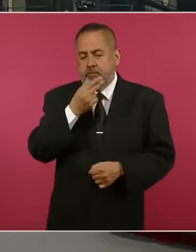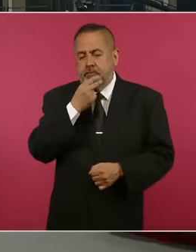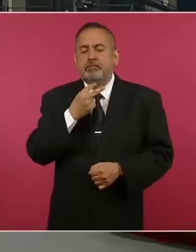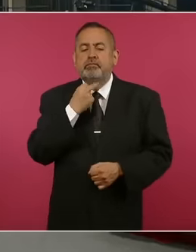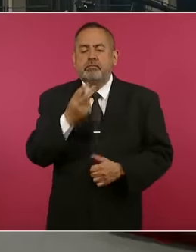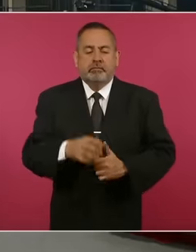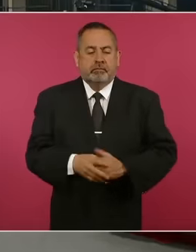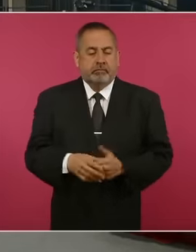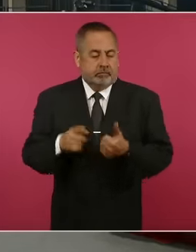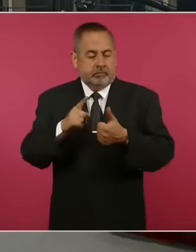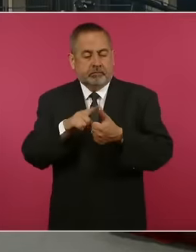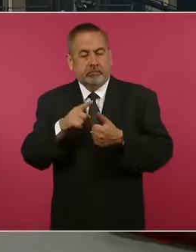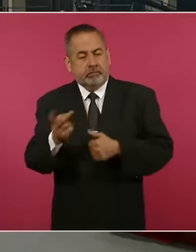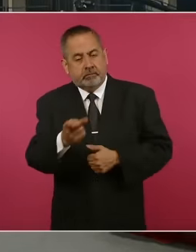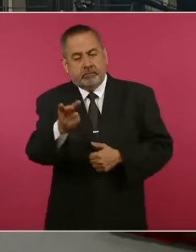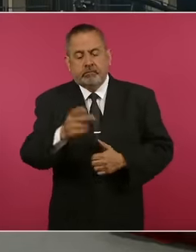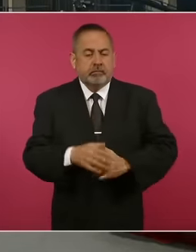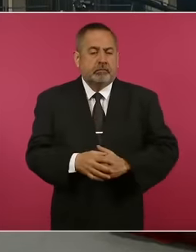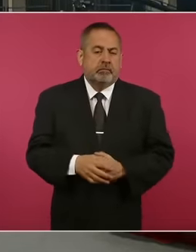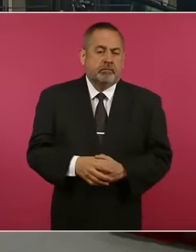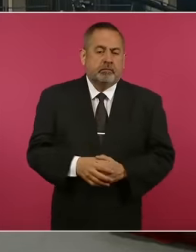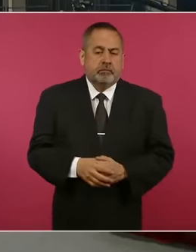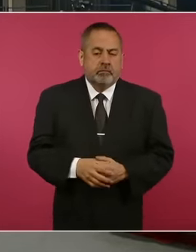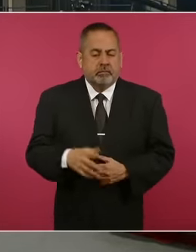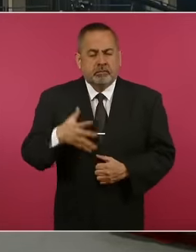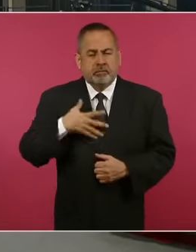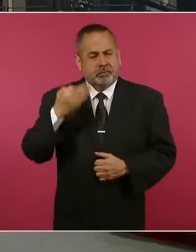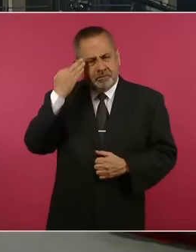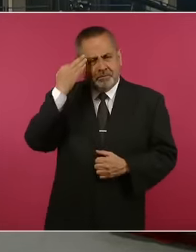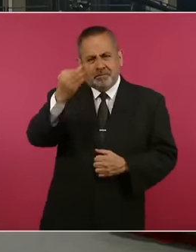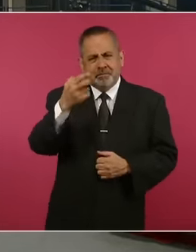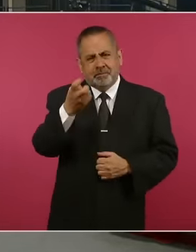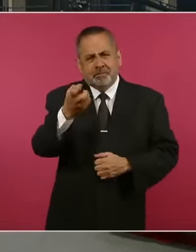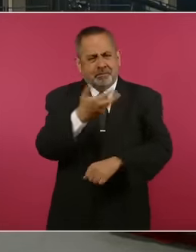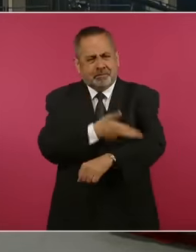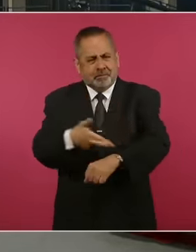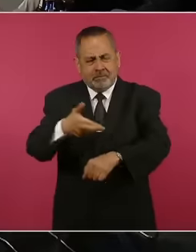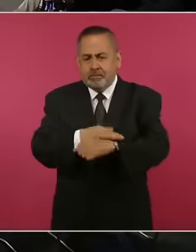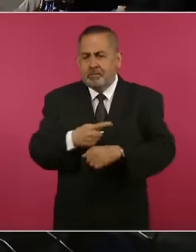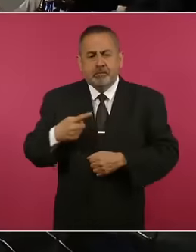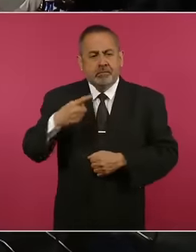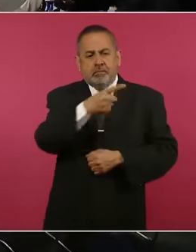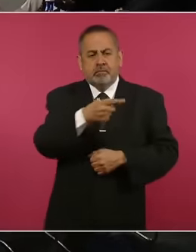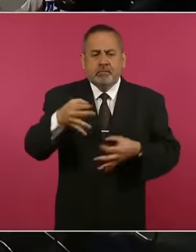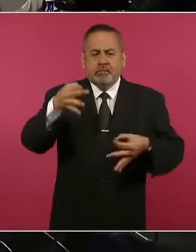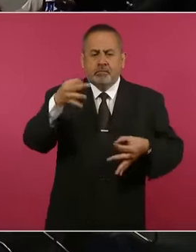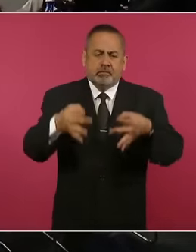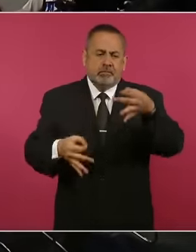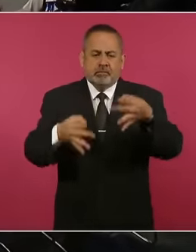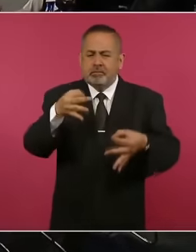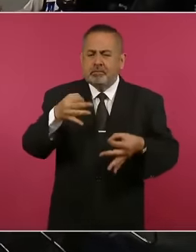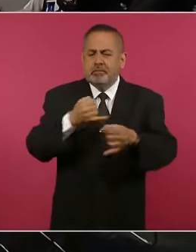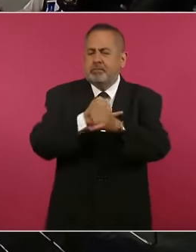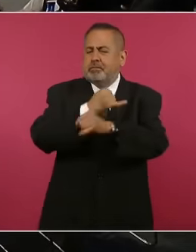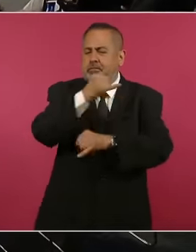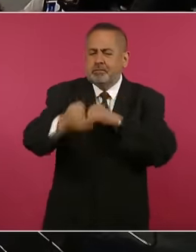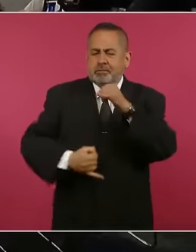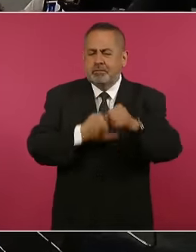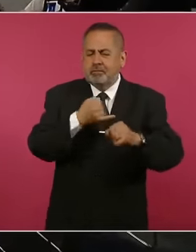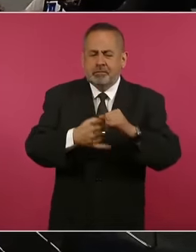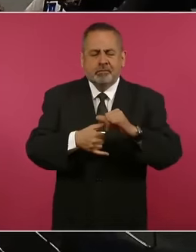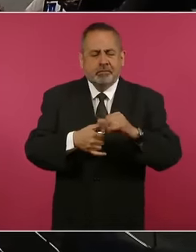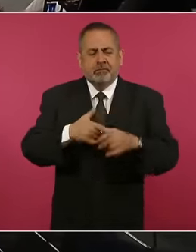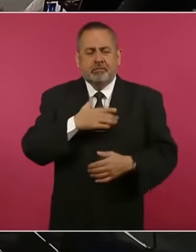La primera pregunta sería ¿cuánto tiempo lleva un procedimiento como este ante la Corte Internacional de Justicia? Y la segunda, también para la